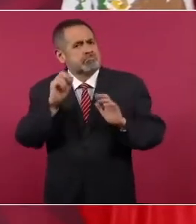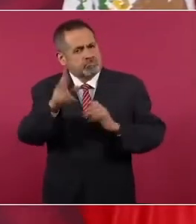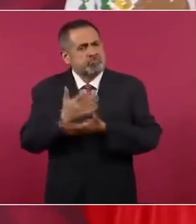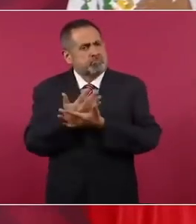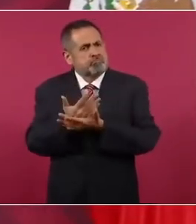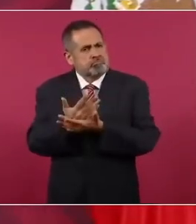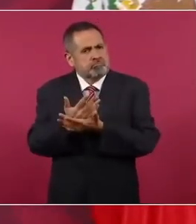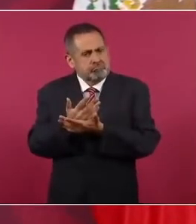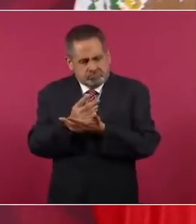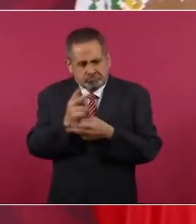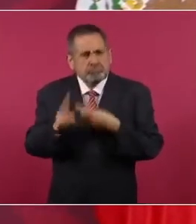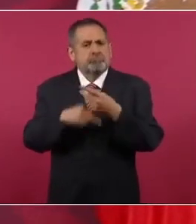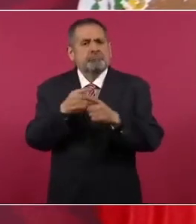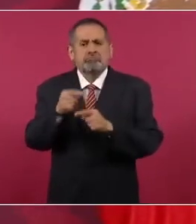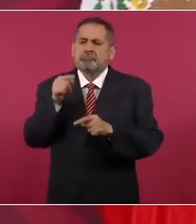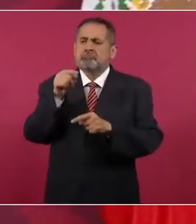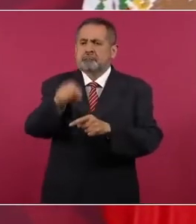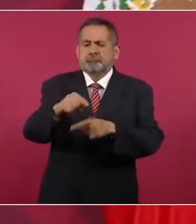esperar